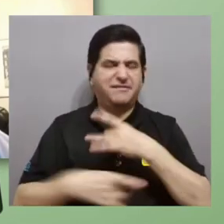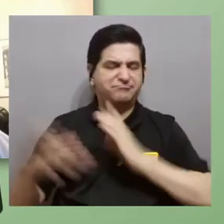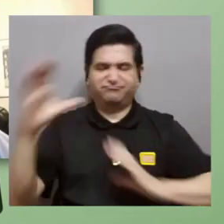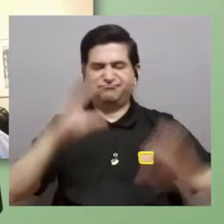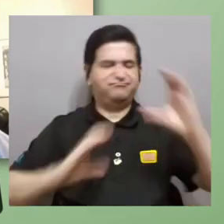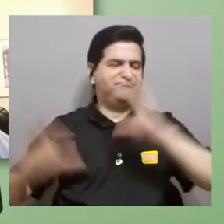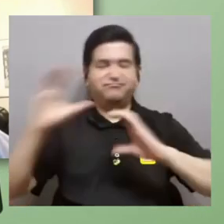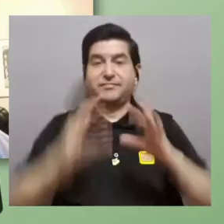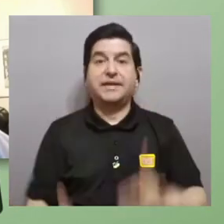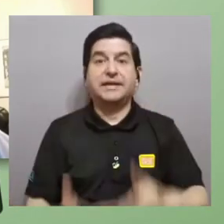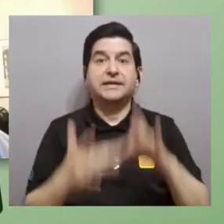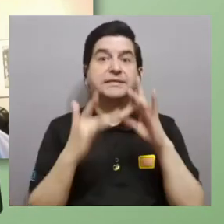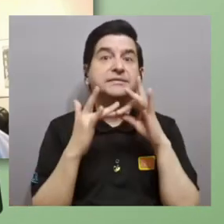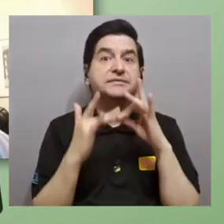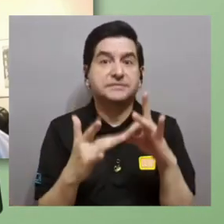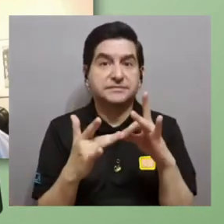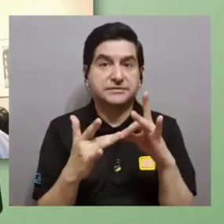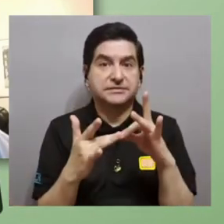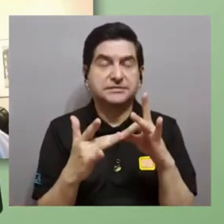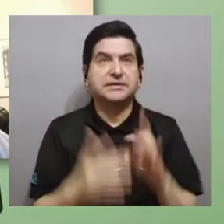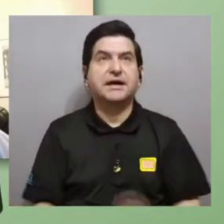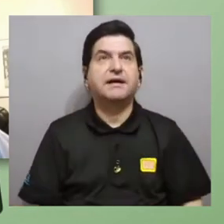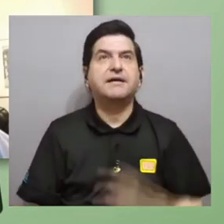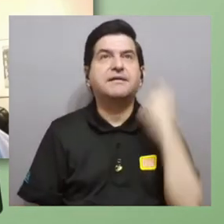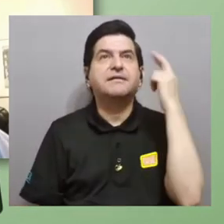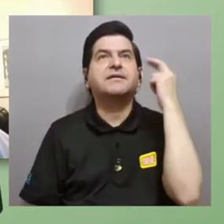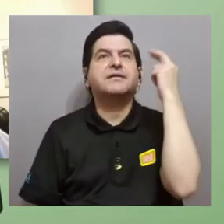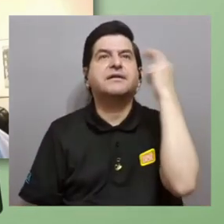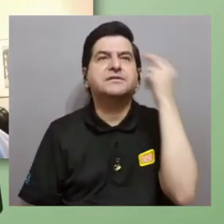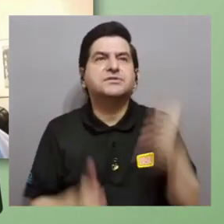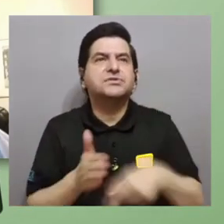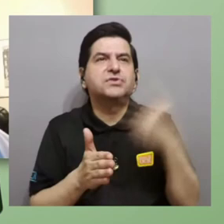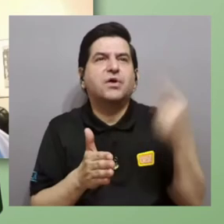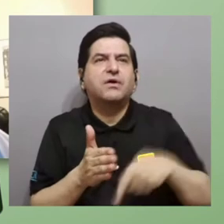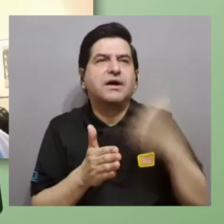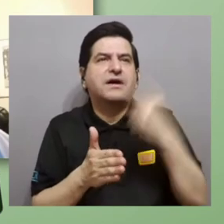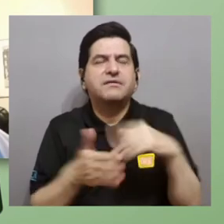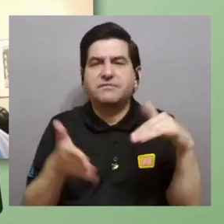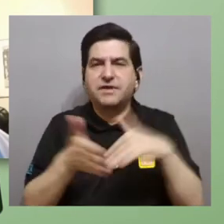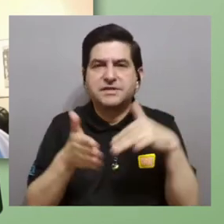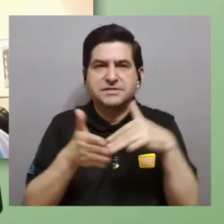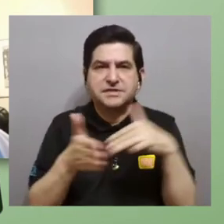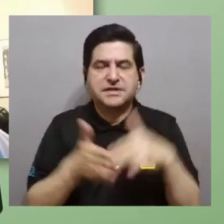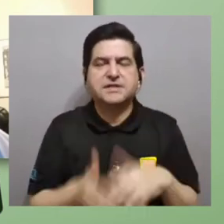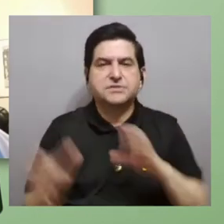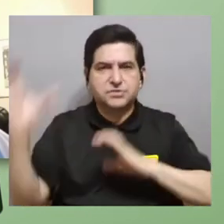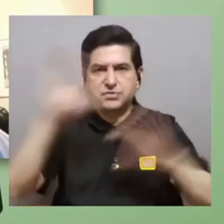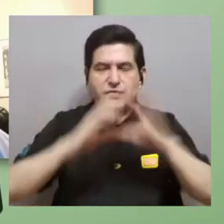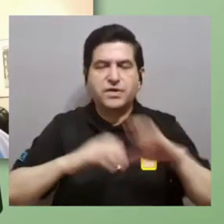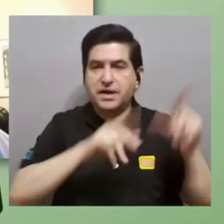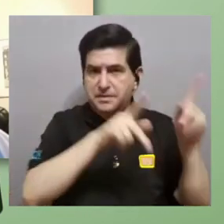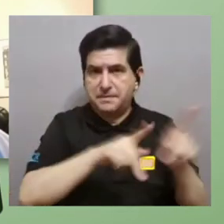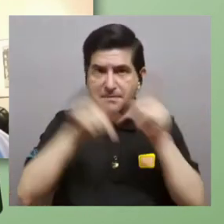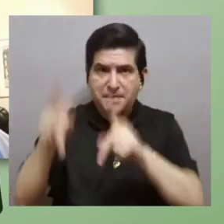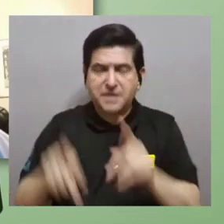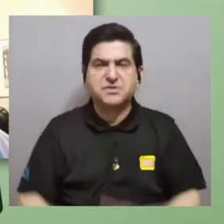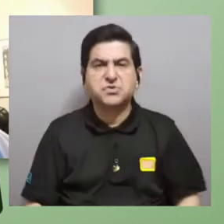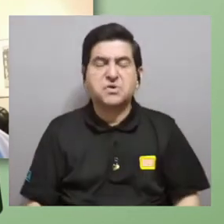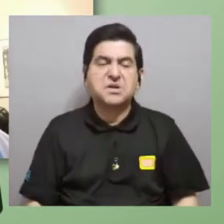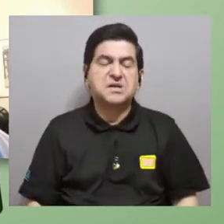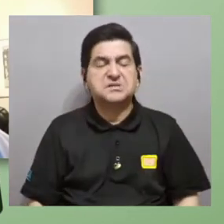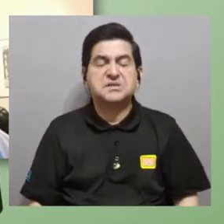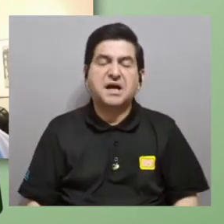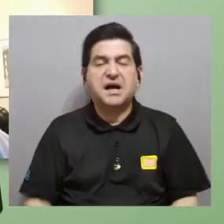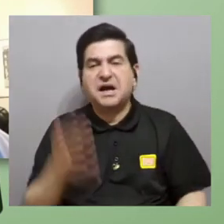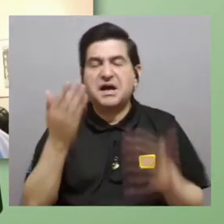sobre todo porque a veces los que estudiamos ciencias tendemos a pasar por encima